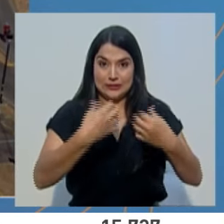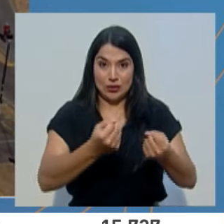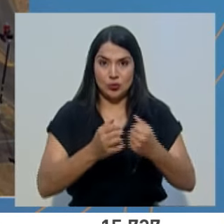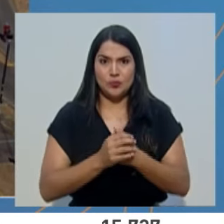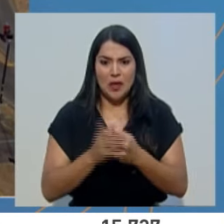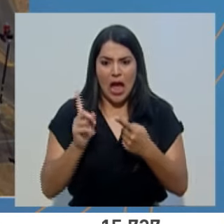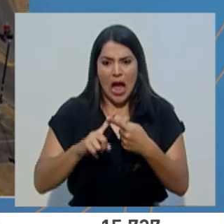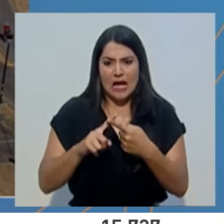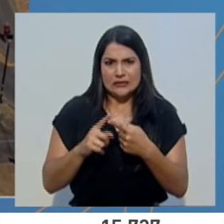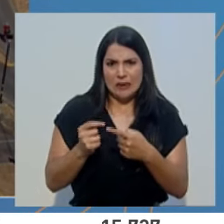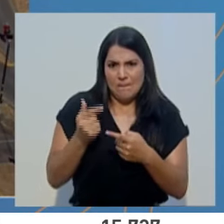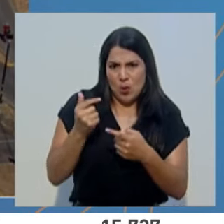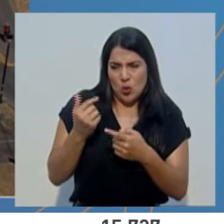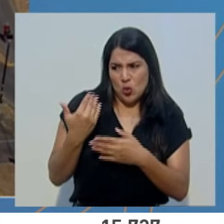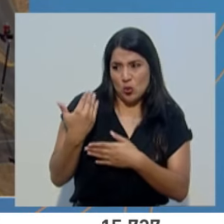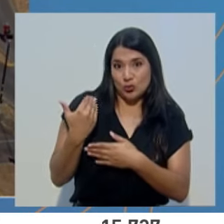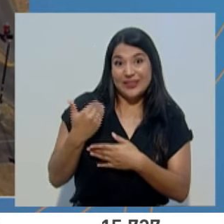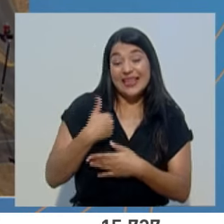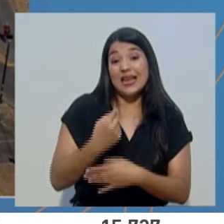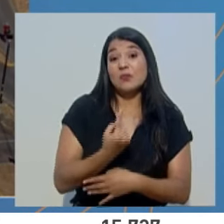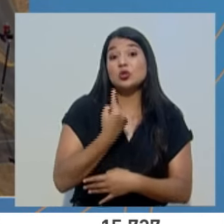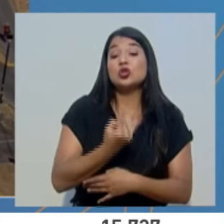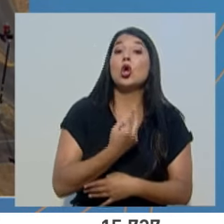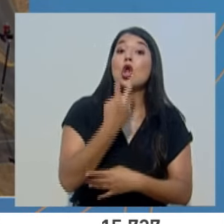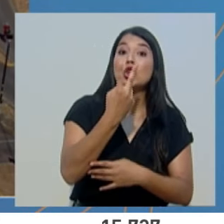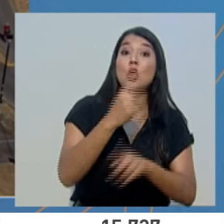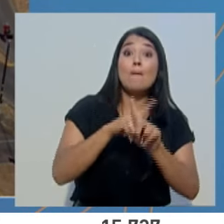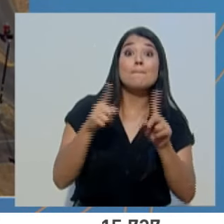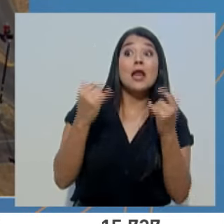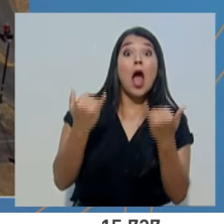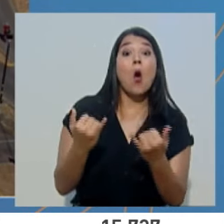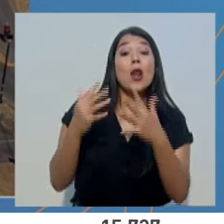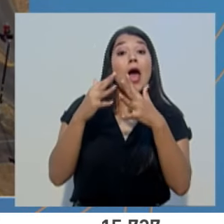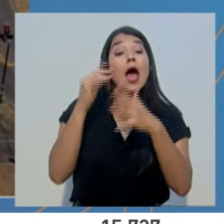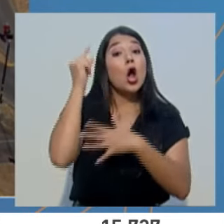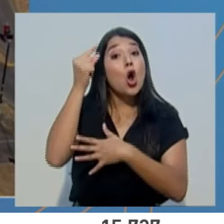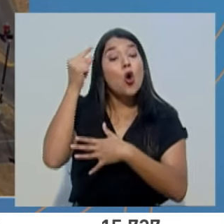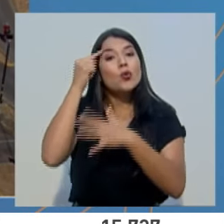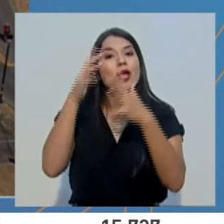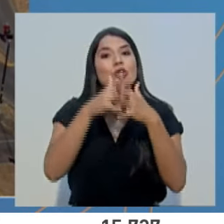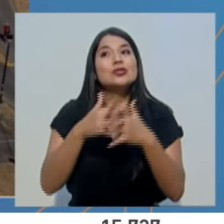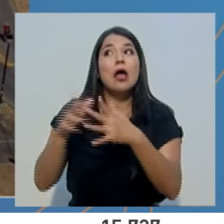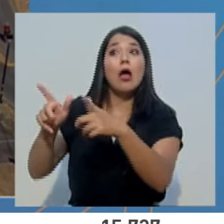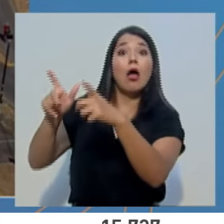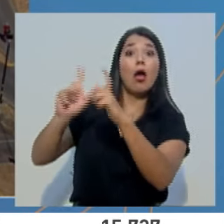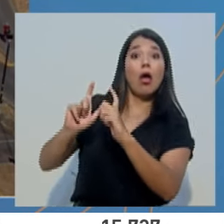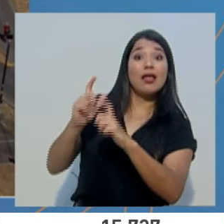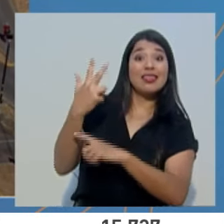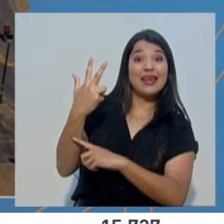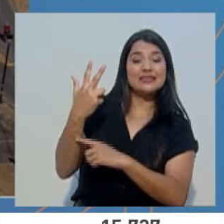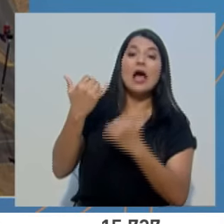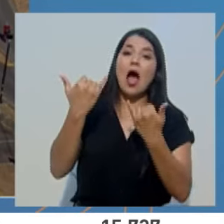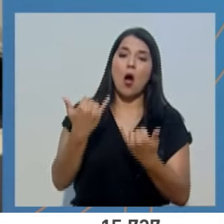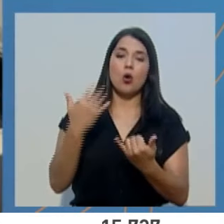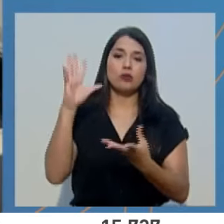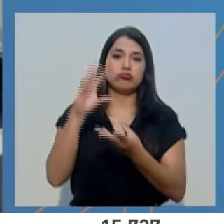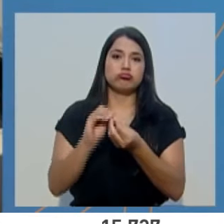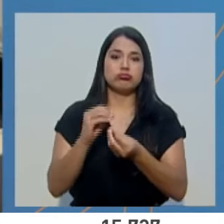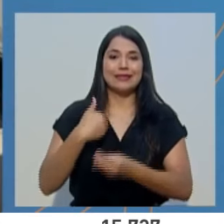pocos días teníamos dos unidades y con la donación del gobierno de Estados Unidos aumentamos a cinco unidades.